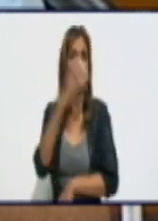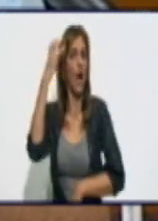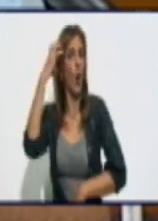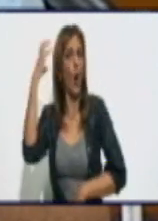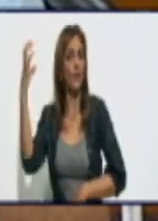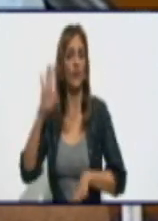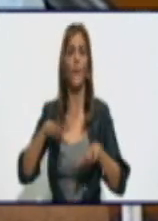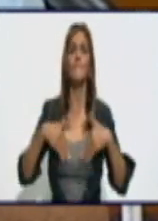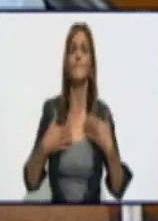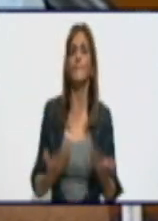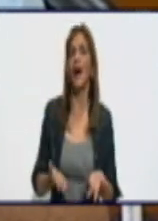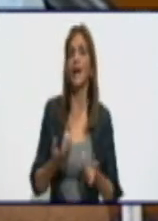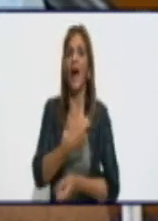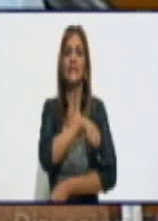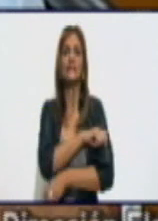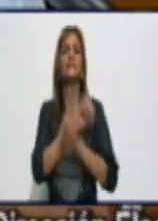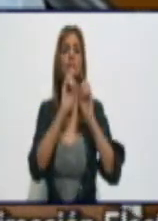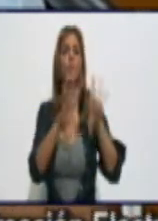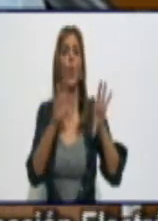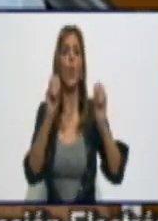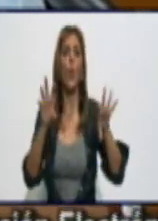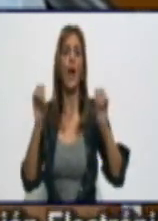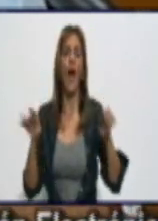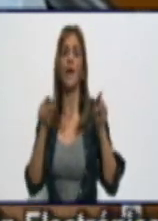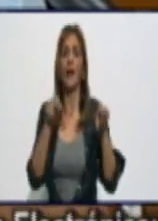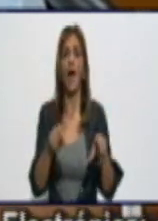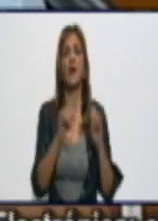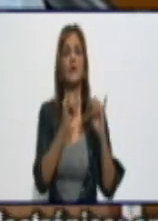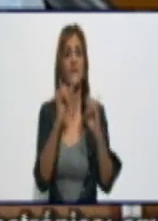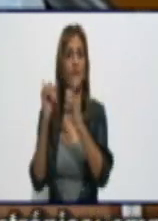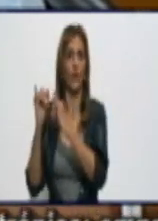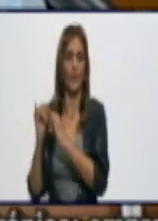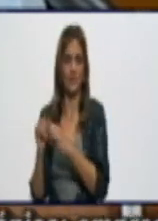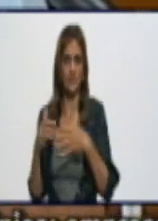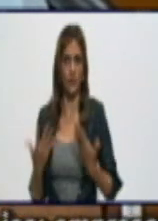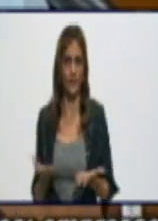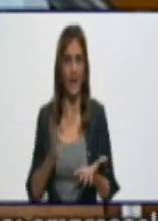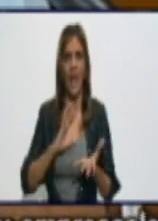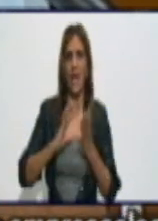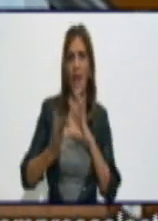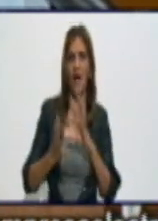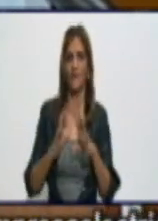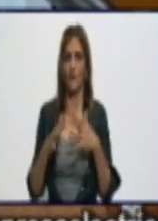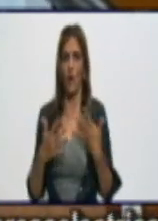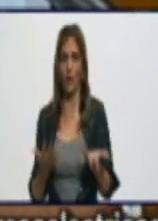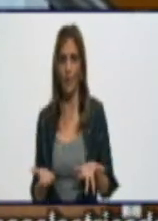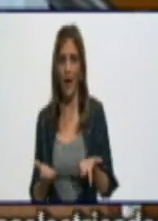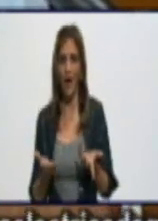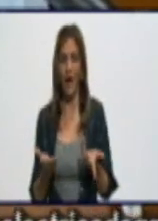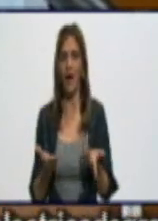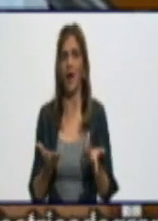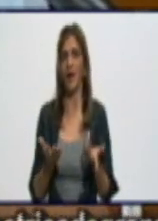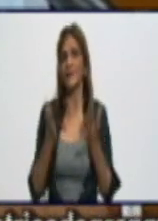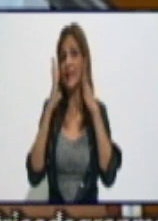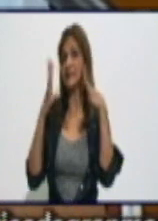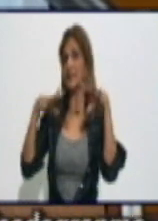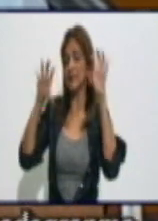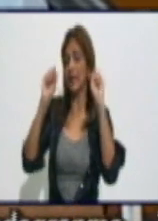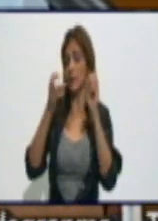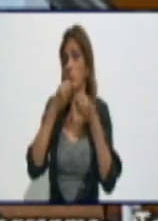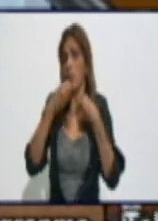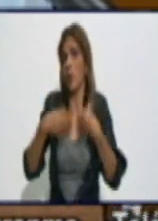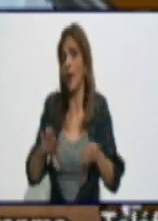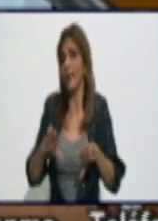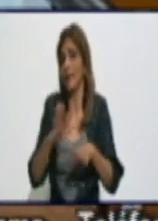para divulgar esta información. La manera de interpretar puede ser disímil. Lo que sí tiene que quedar es clara es la